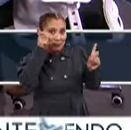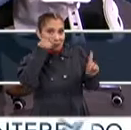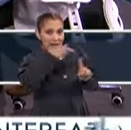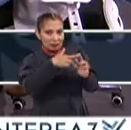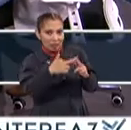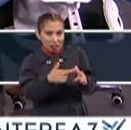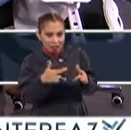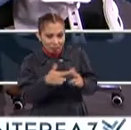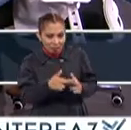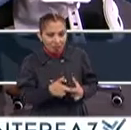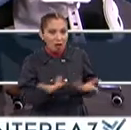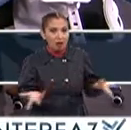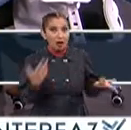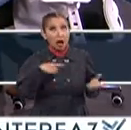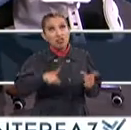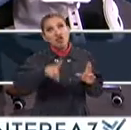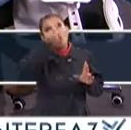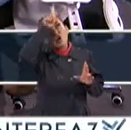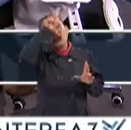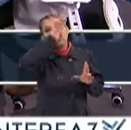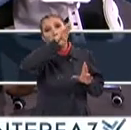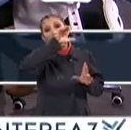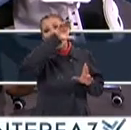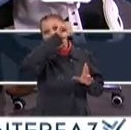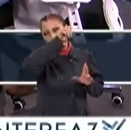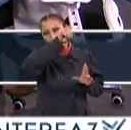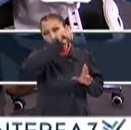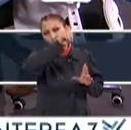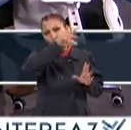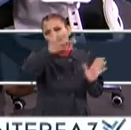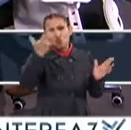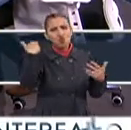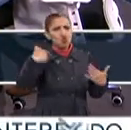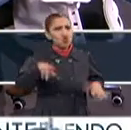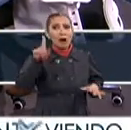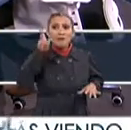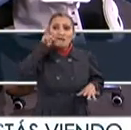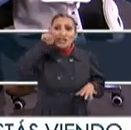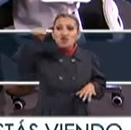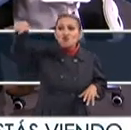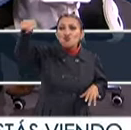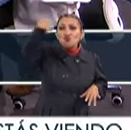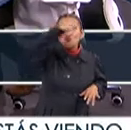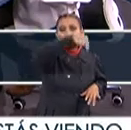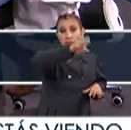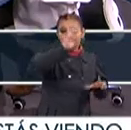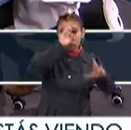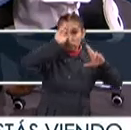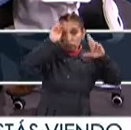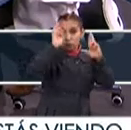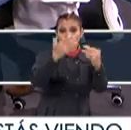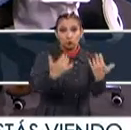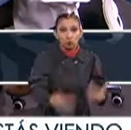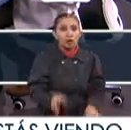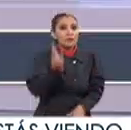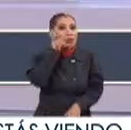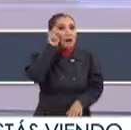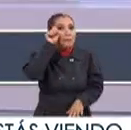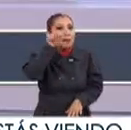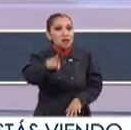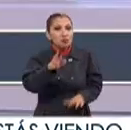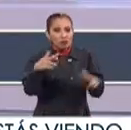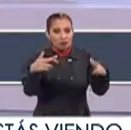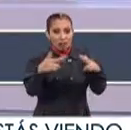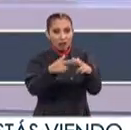religiosos Hay un dios El dios Baco Pero en varias religiones El vino Es un sacramento Inevitable El vino Es parte de la